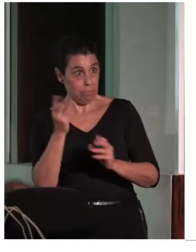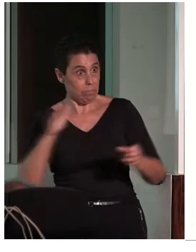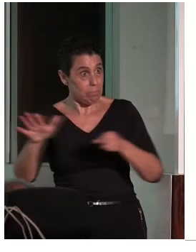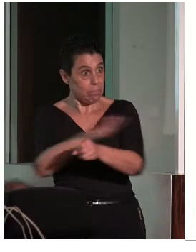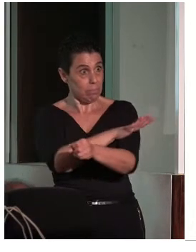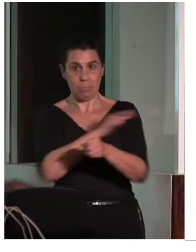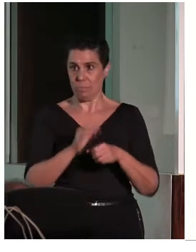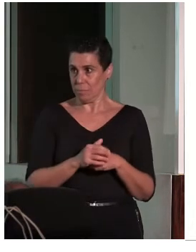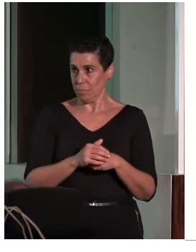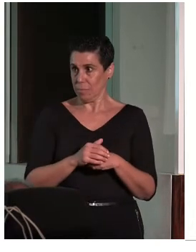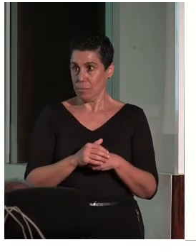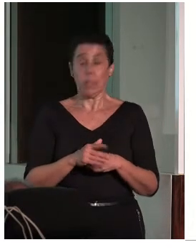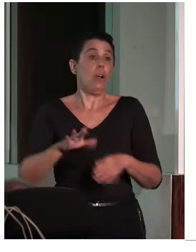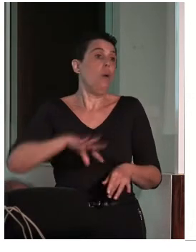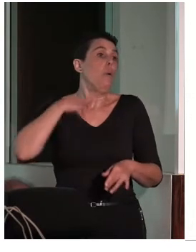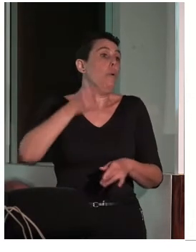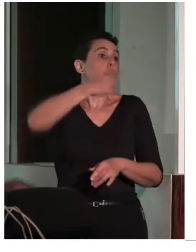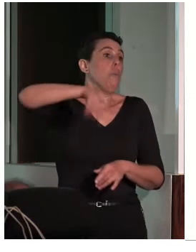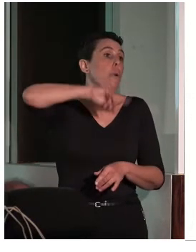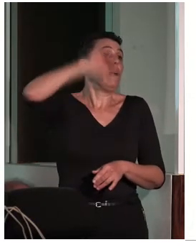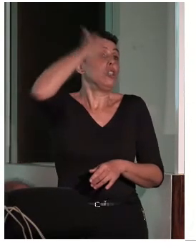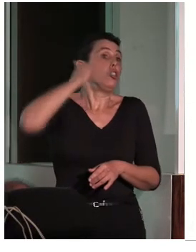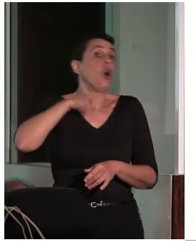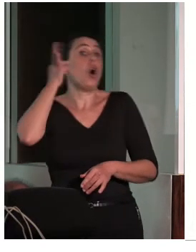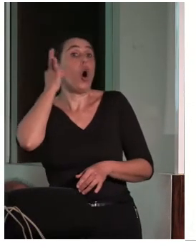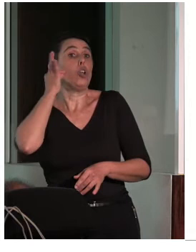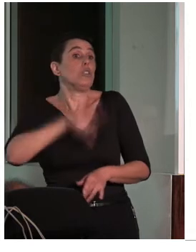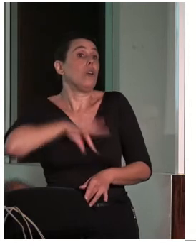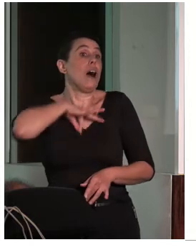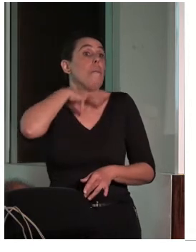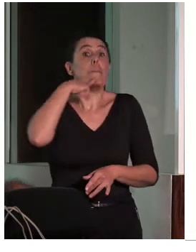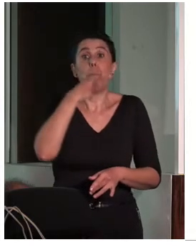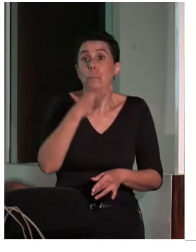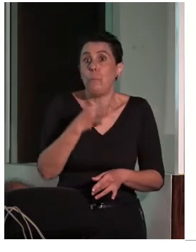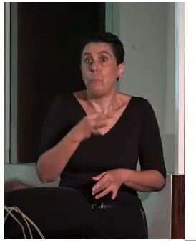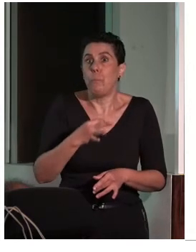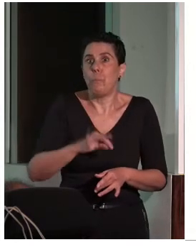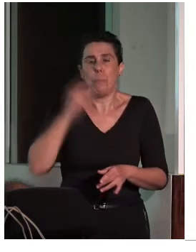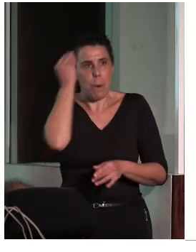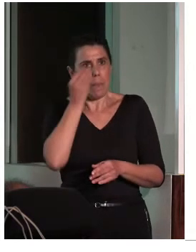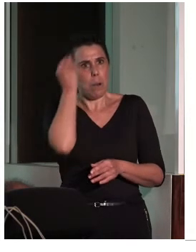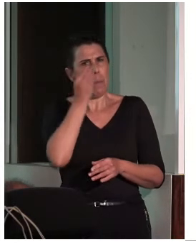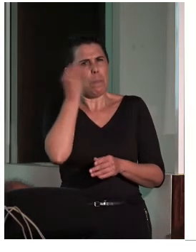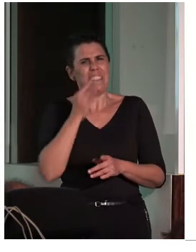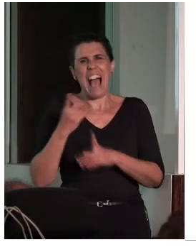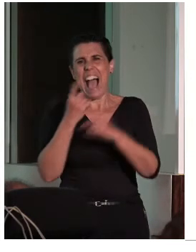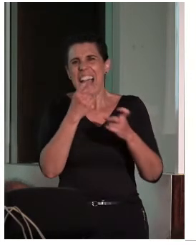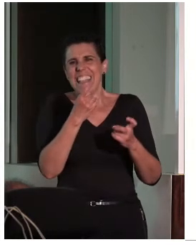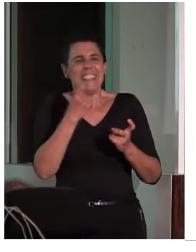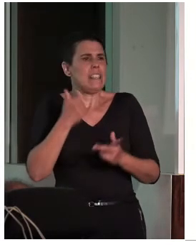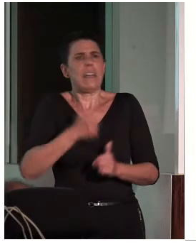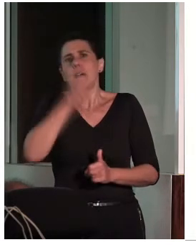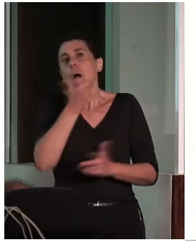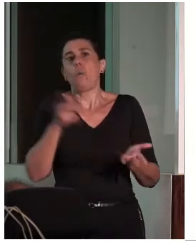a pesar de que todos podemos y todas podemos creer que las personas con discapacidad, nuestra mayor necesidad es la deambulación, también